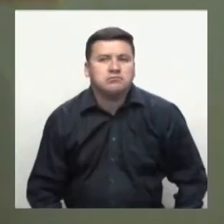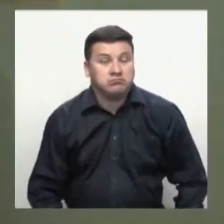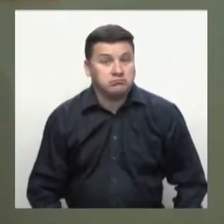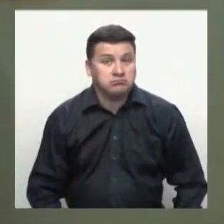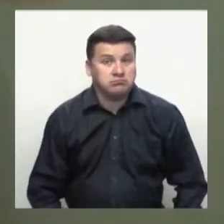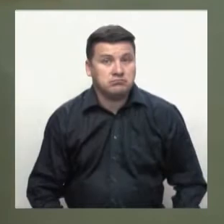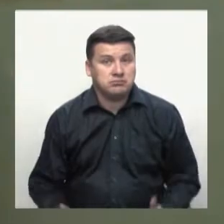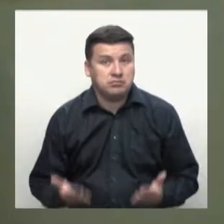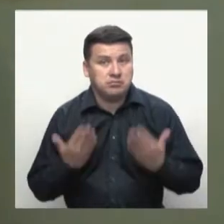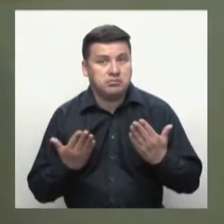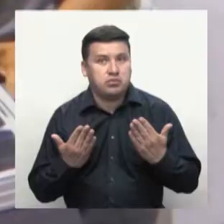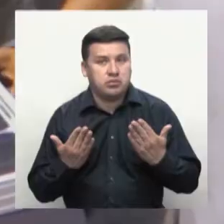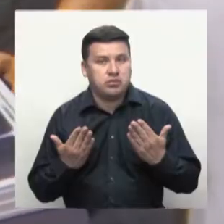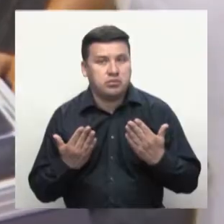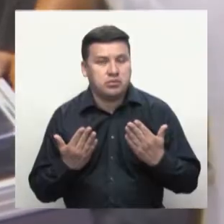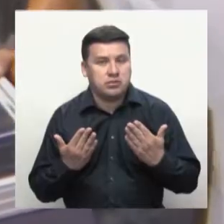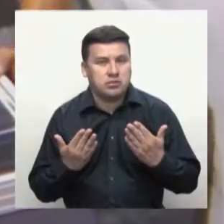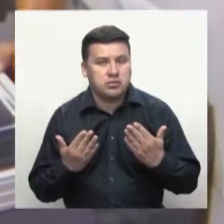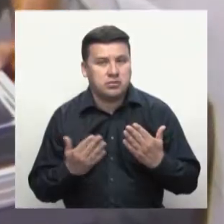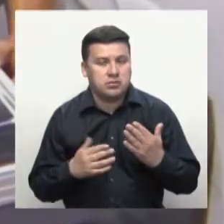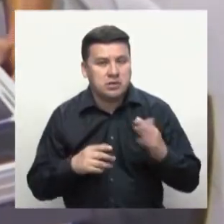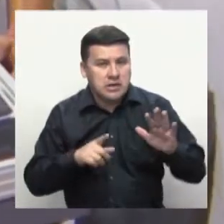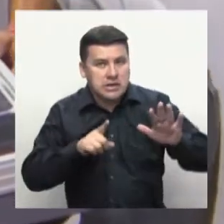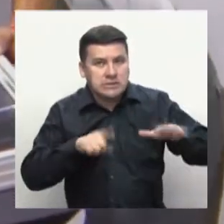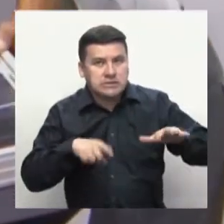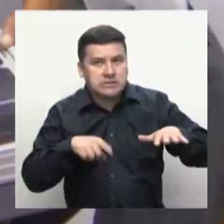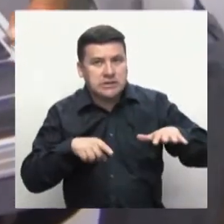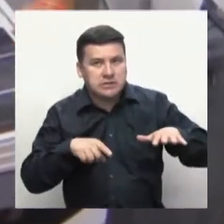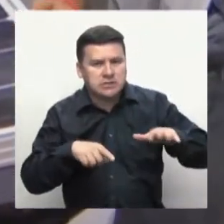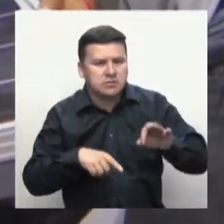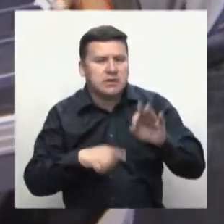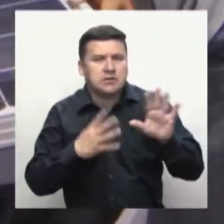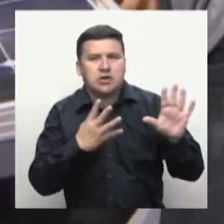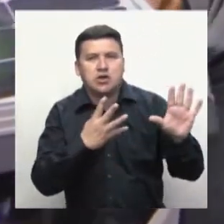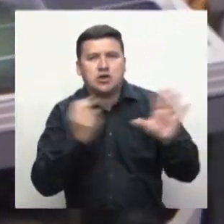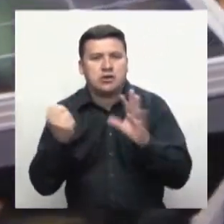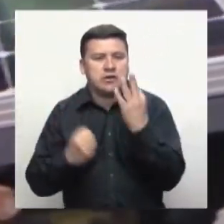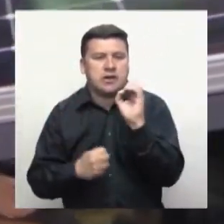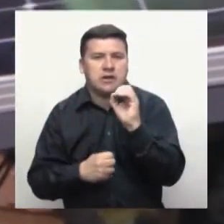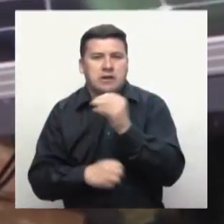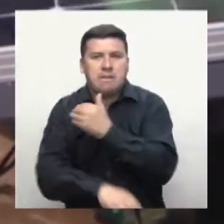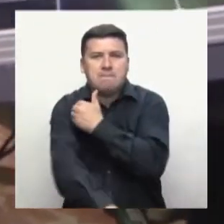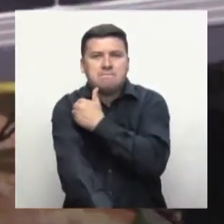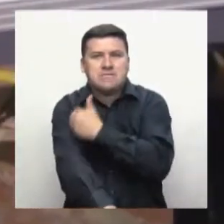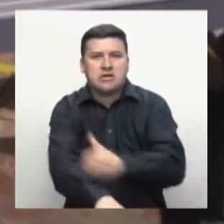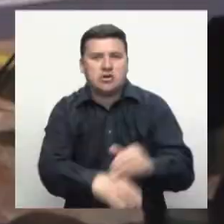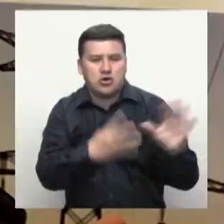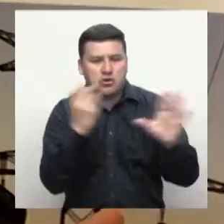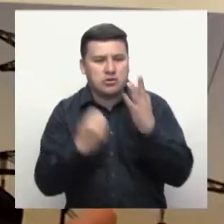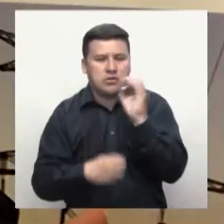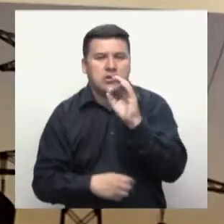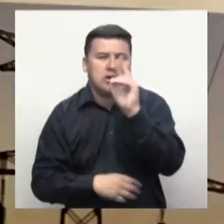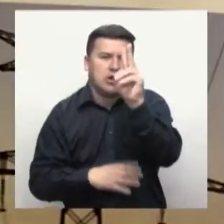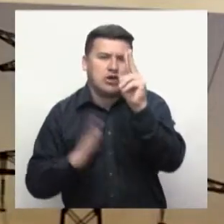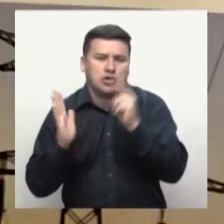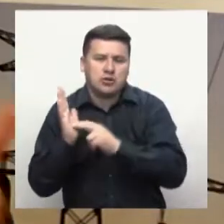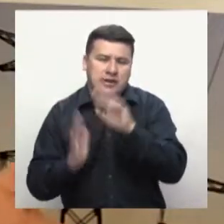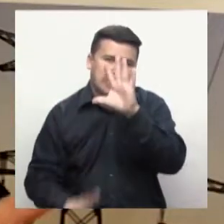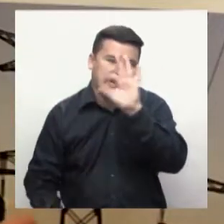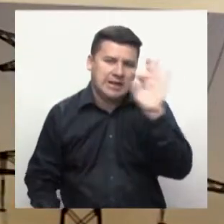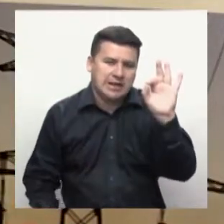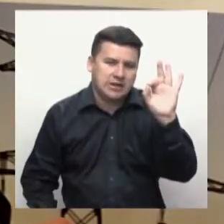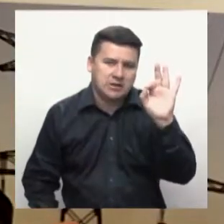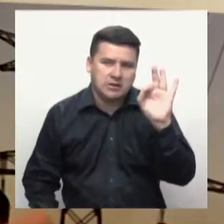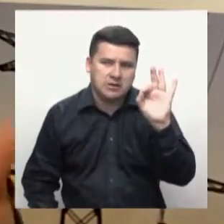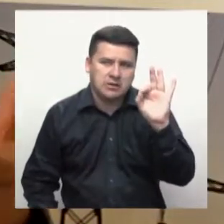muy grandes. En menos de seis meses fueron de más de 930 millones de pesos, más de 2.500 de